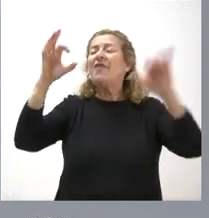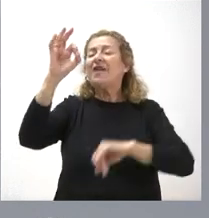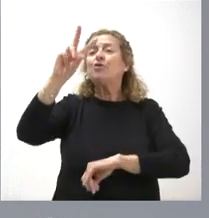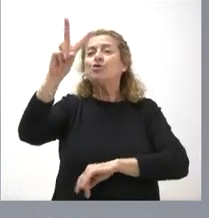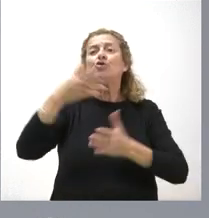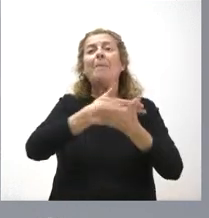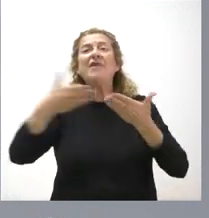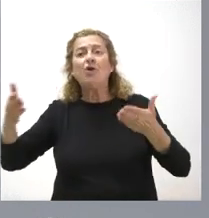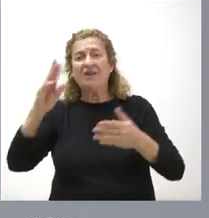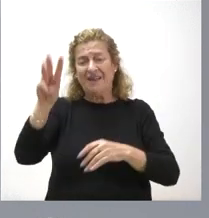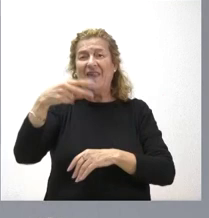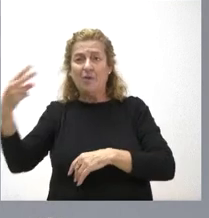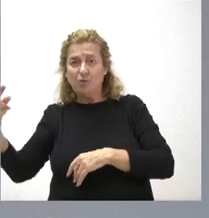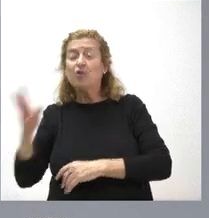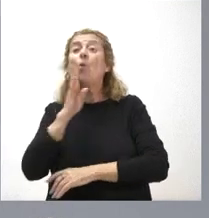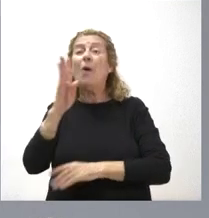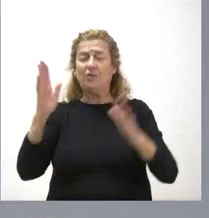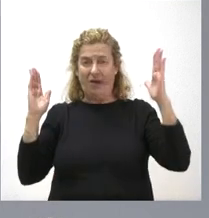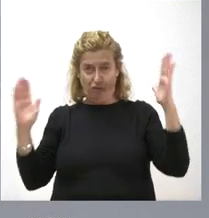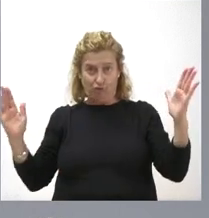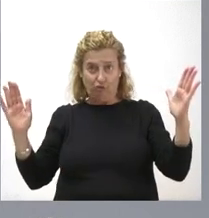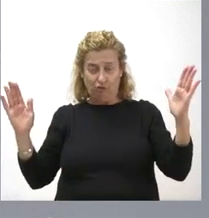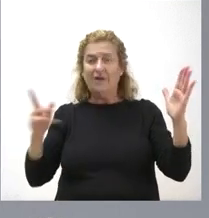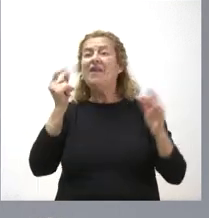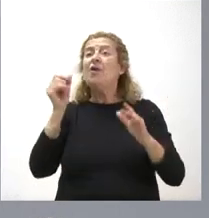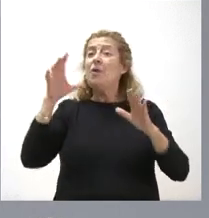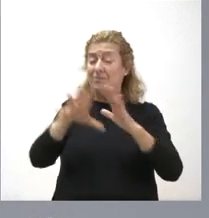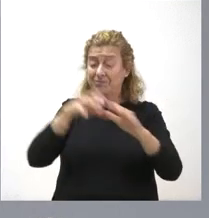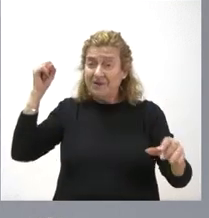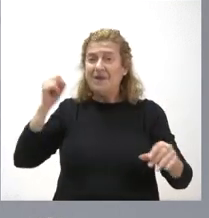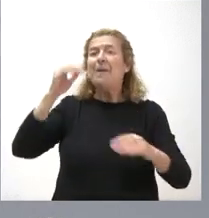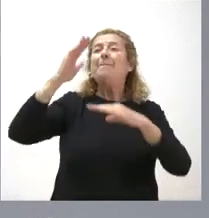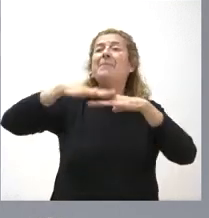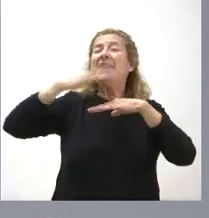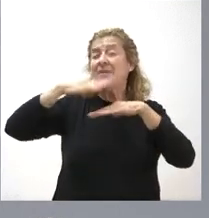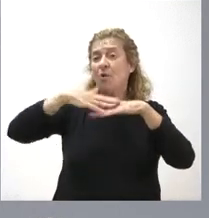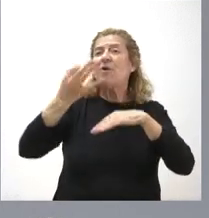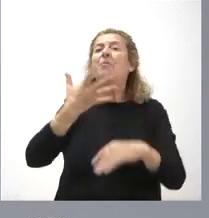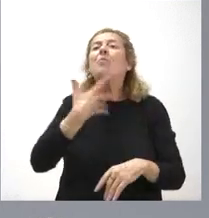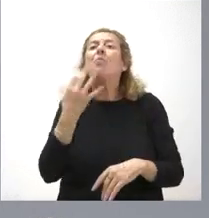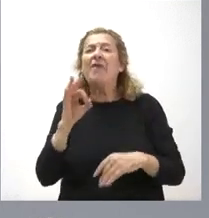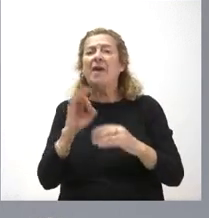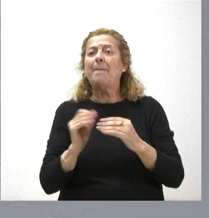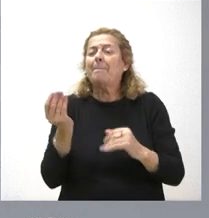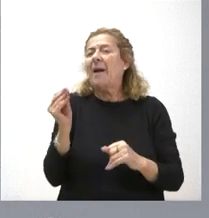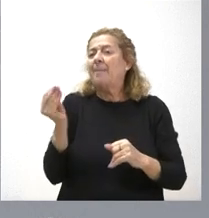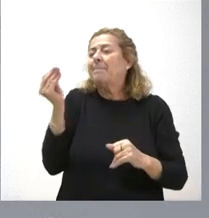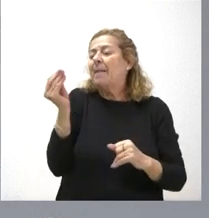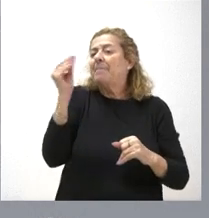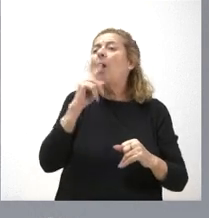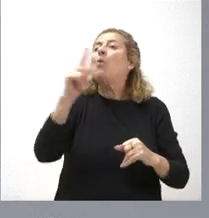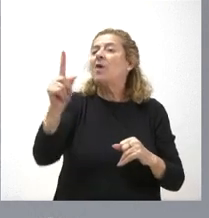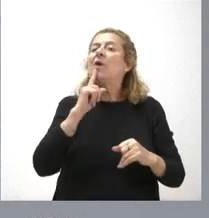de euros en los cuatro años. Una inversión mínima que puede irse aumentando anualmente